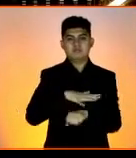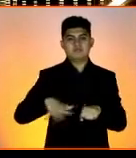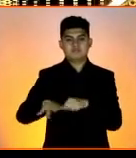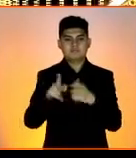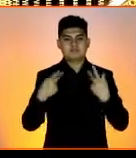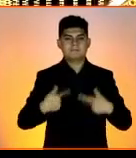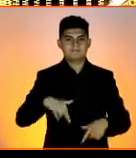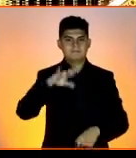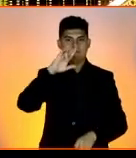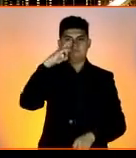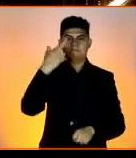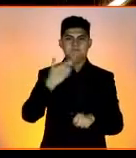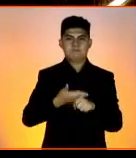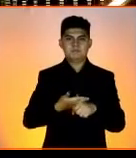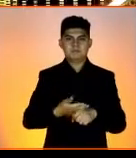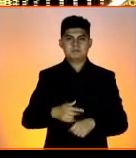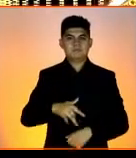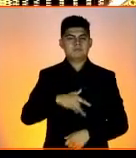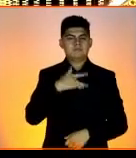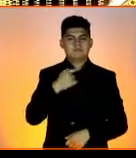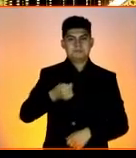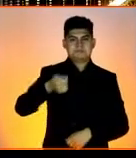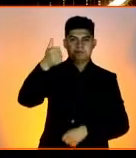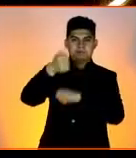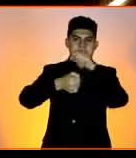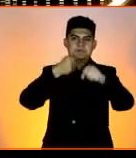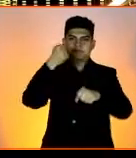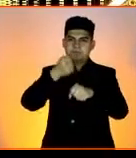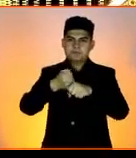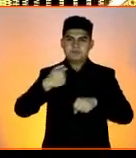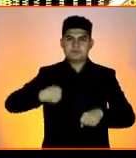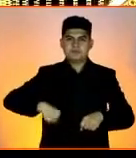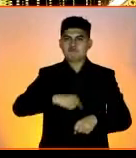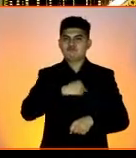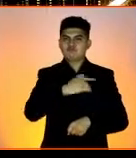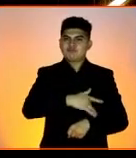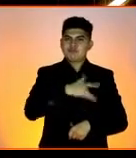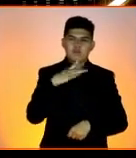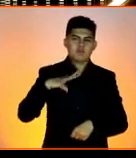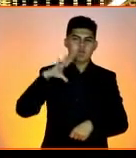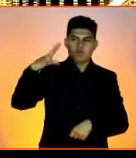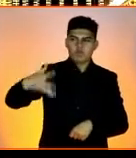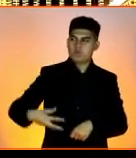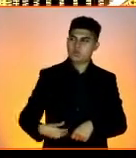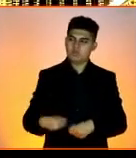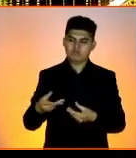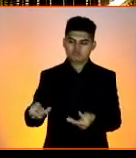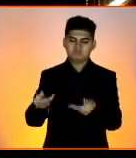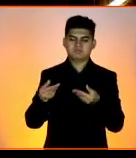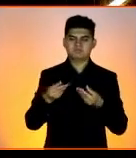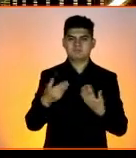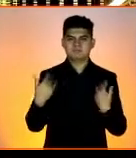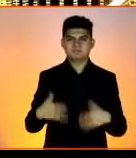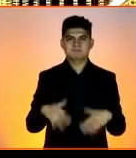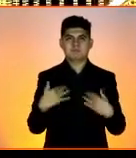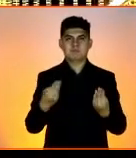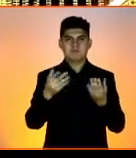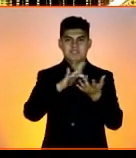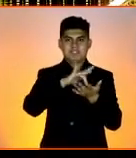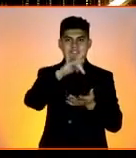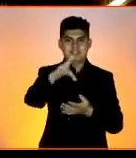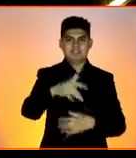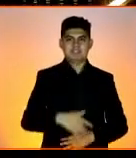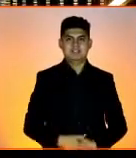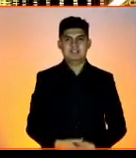Responsable. Es nuestro primer año y estamos muy orgullosos de recibirlo. Muchas gracias.